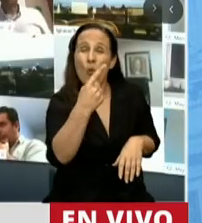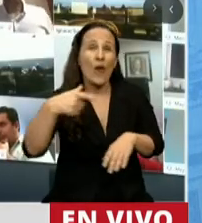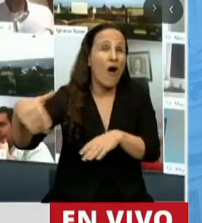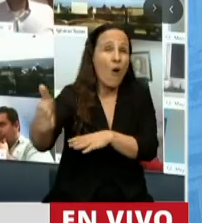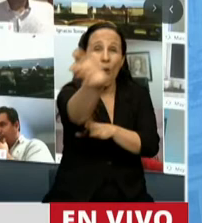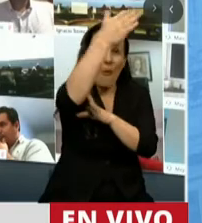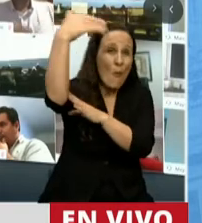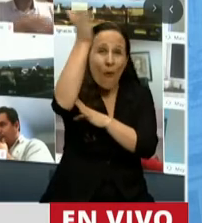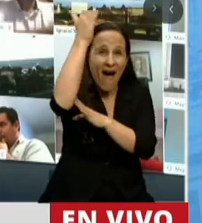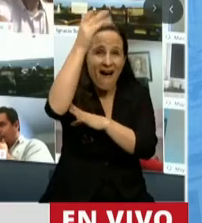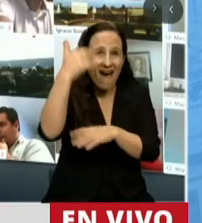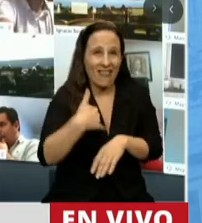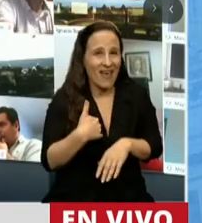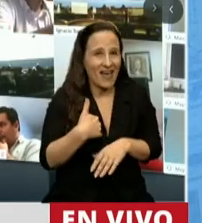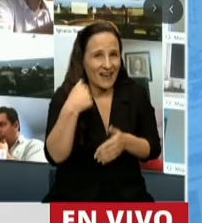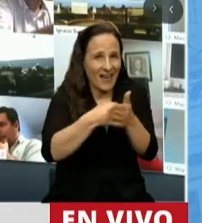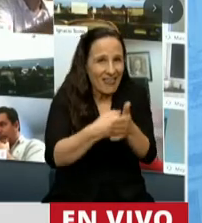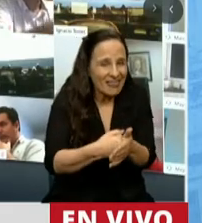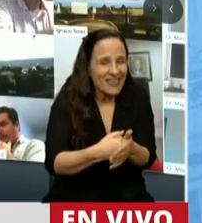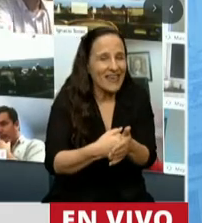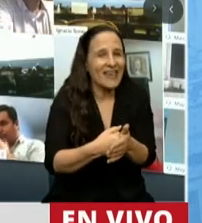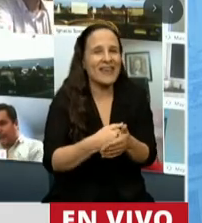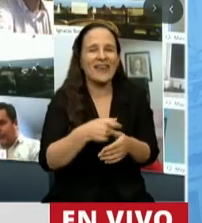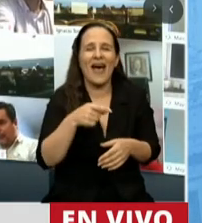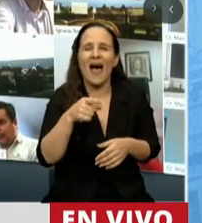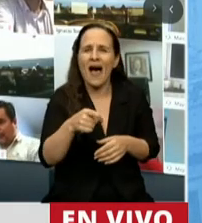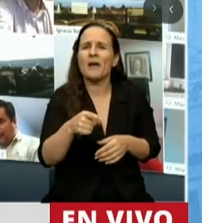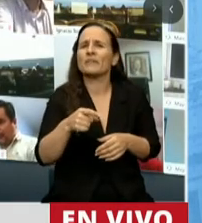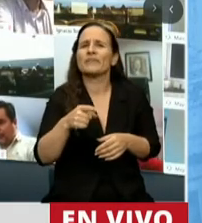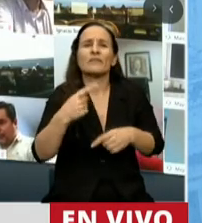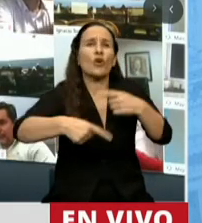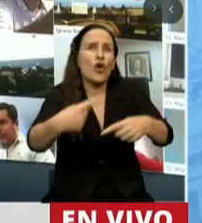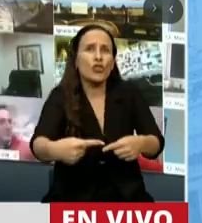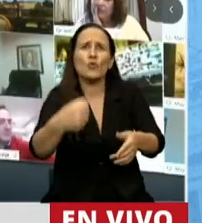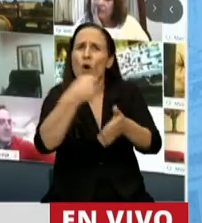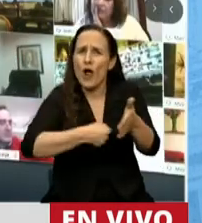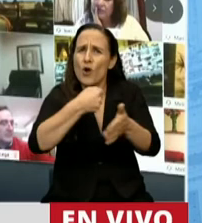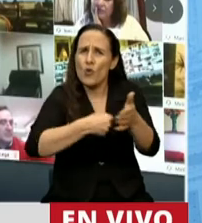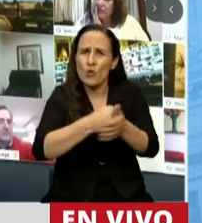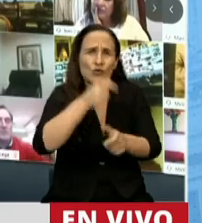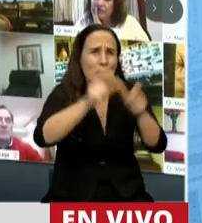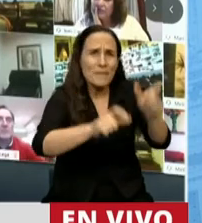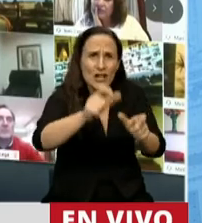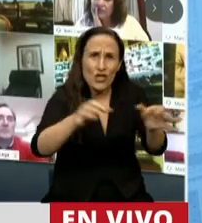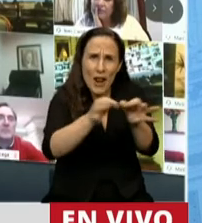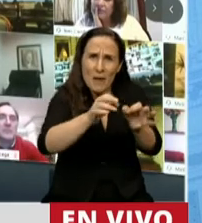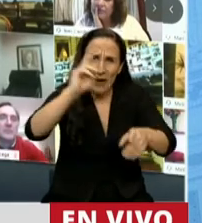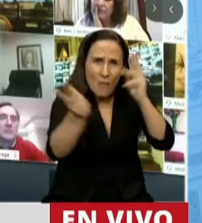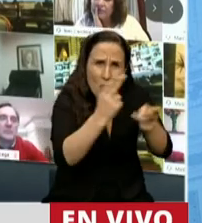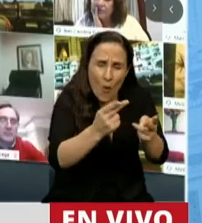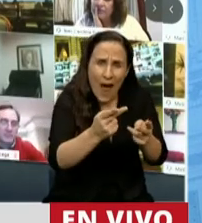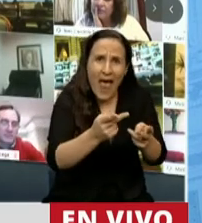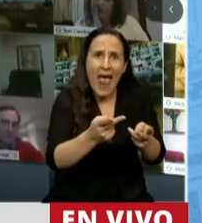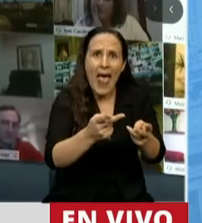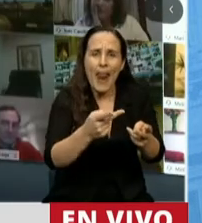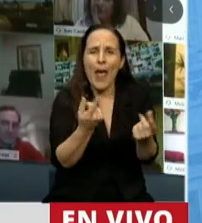banderas, que siga esa lucha, seguramente esa sangre derramada no será en vano. Y